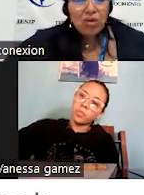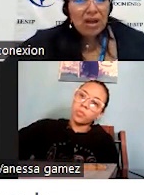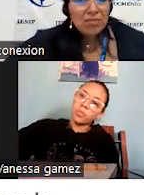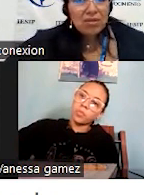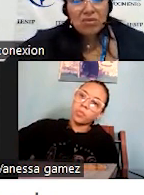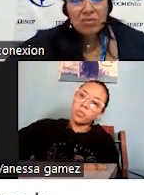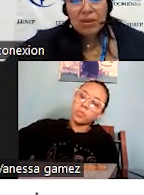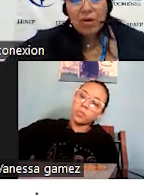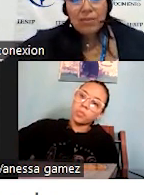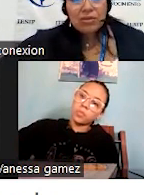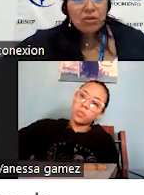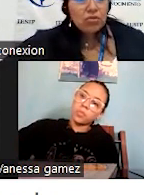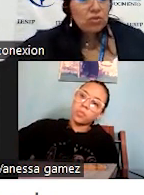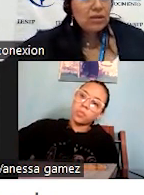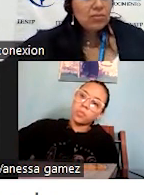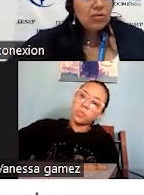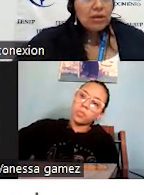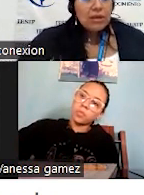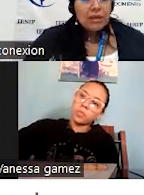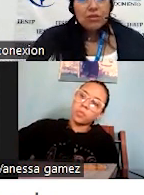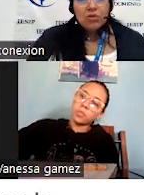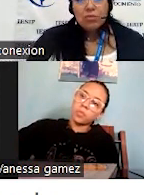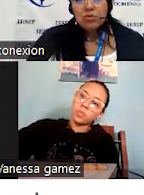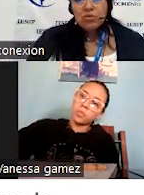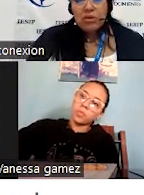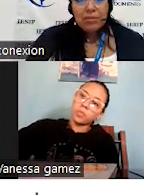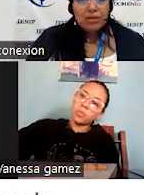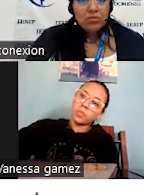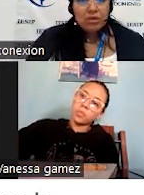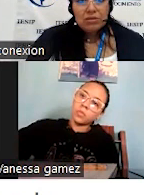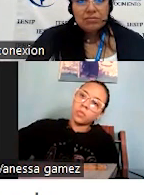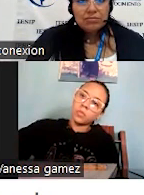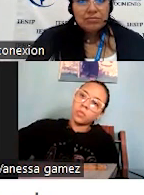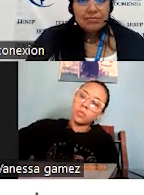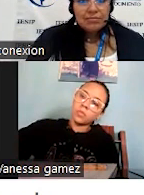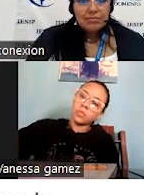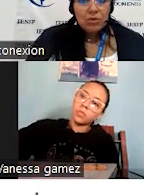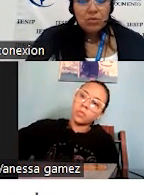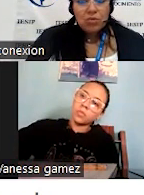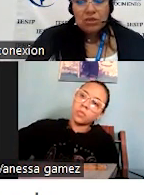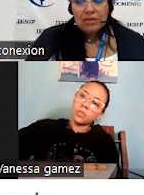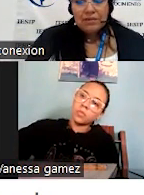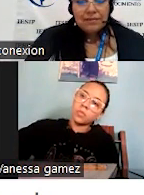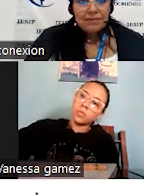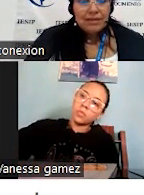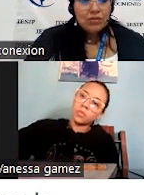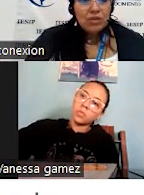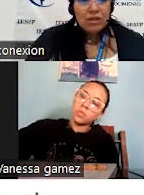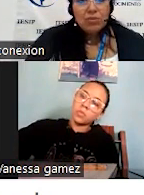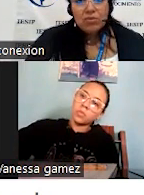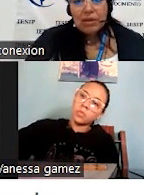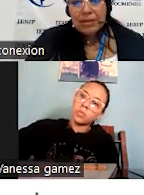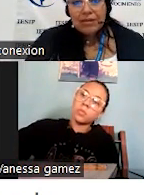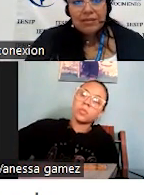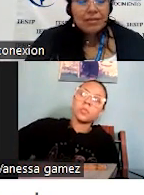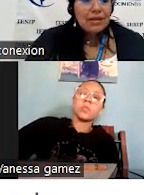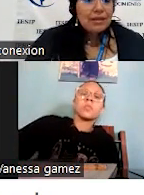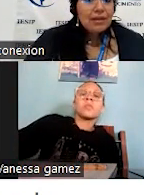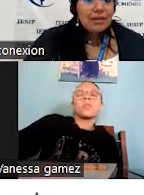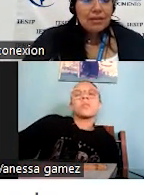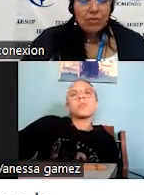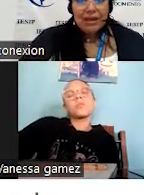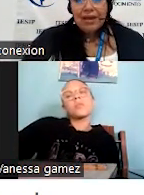en todos los ámbitos, estamos hablando de turismo, y el turismo no es solamente hotel, hoteles. El turismo también